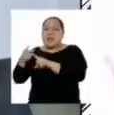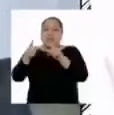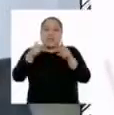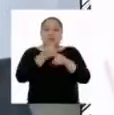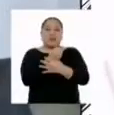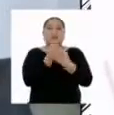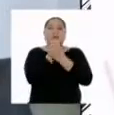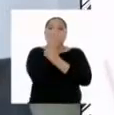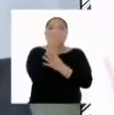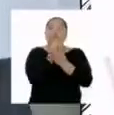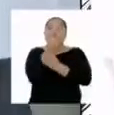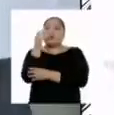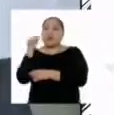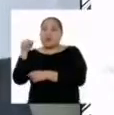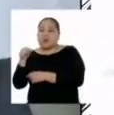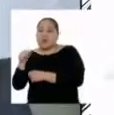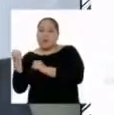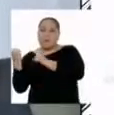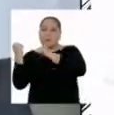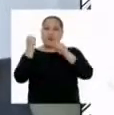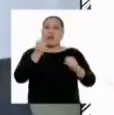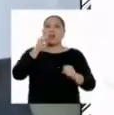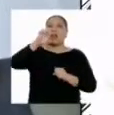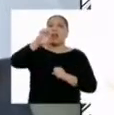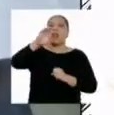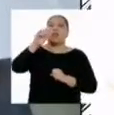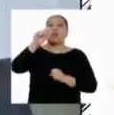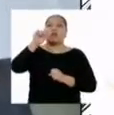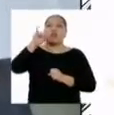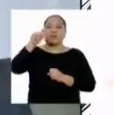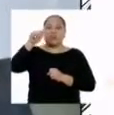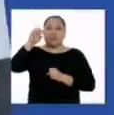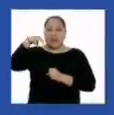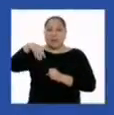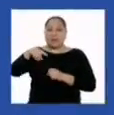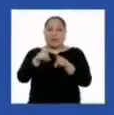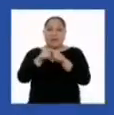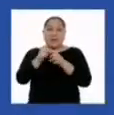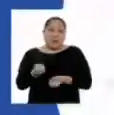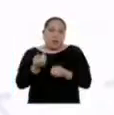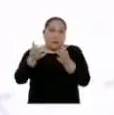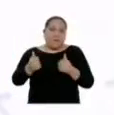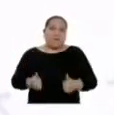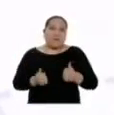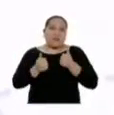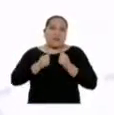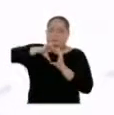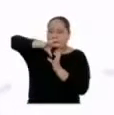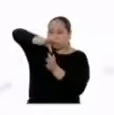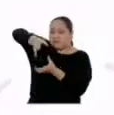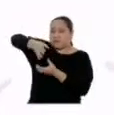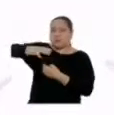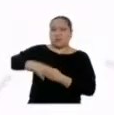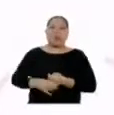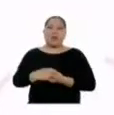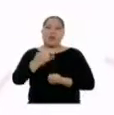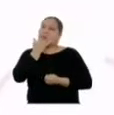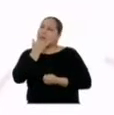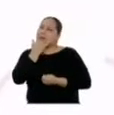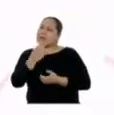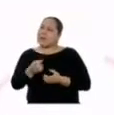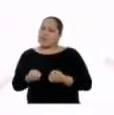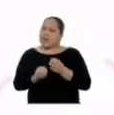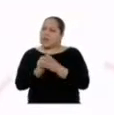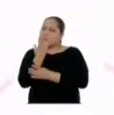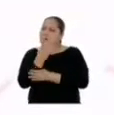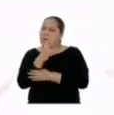sostiene y hace más fuerte los ecosistemas y la vida en el planeta. ¿Qué sucede si las plantas no